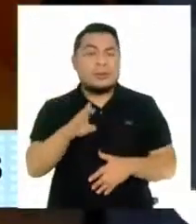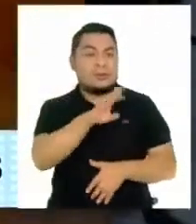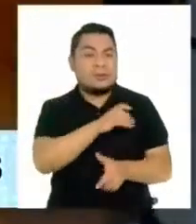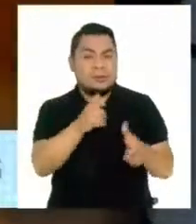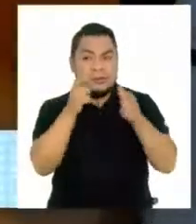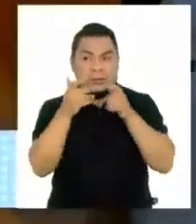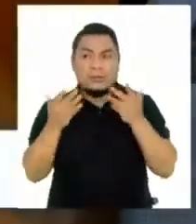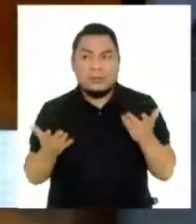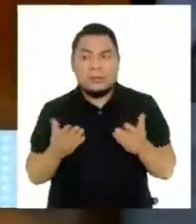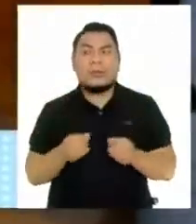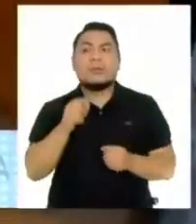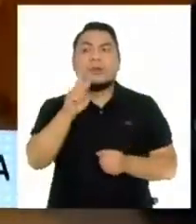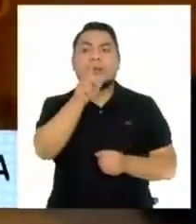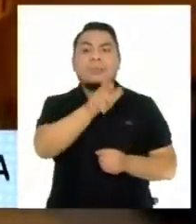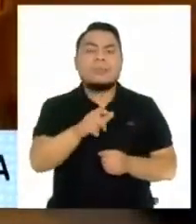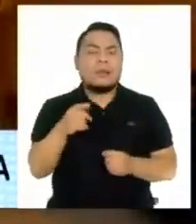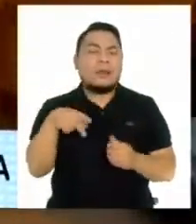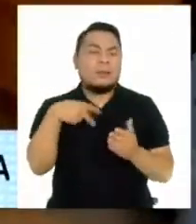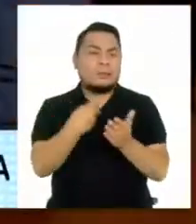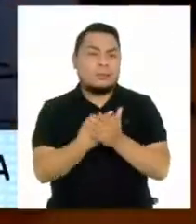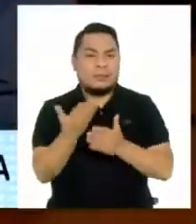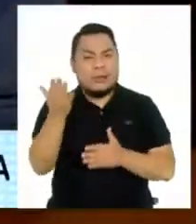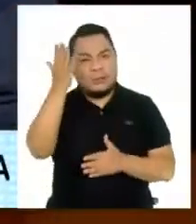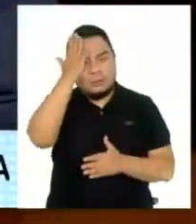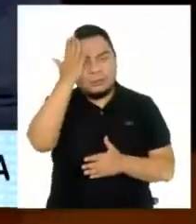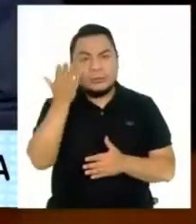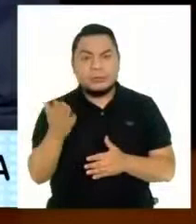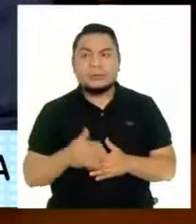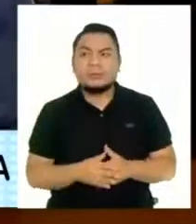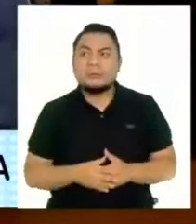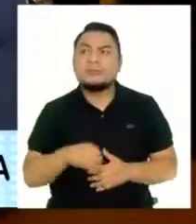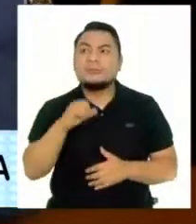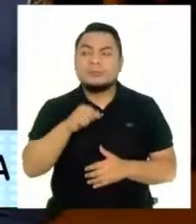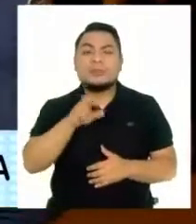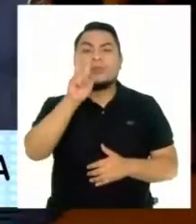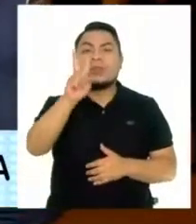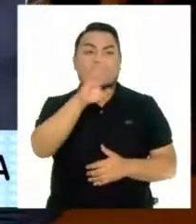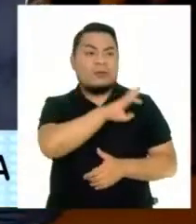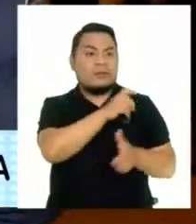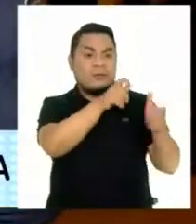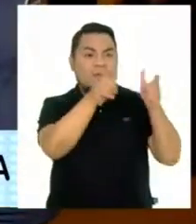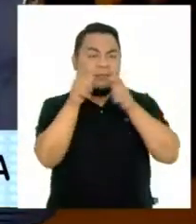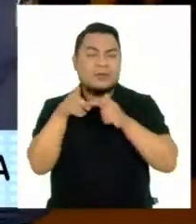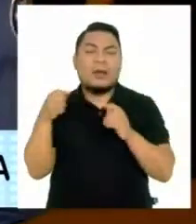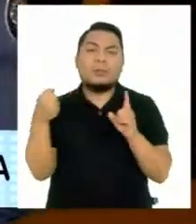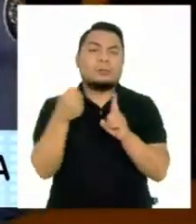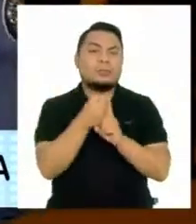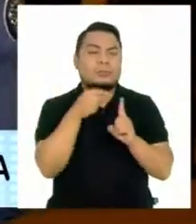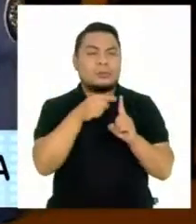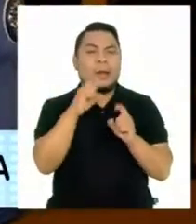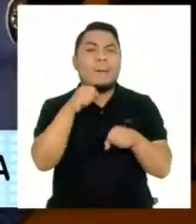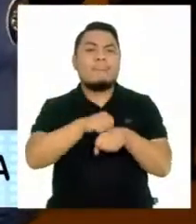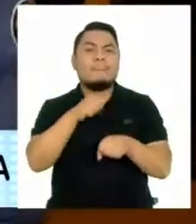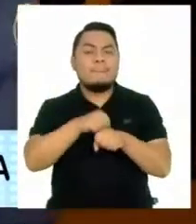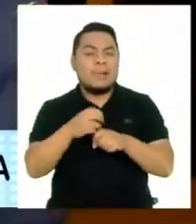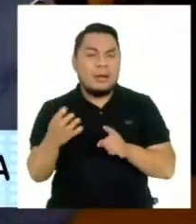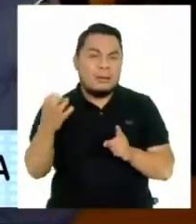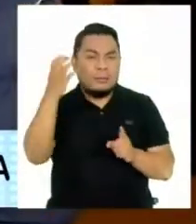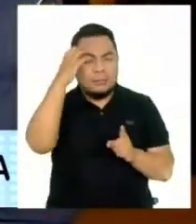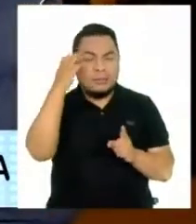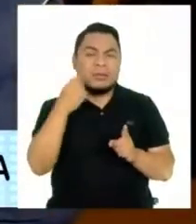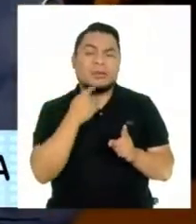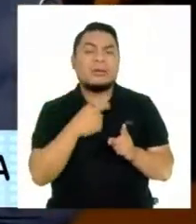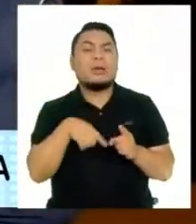pues dos resultaron heridos. Efectivamente tenemos dos fiscalizadores heridos, uno por una piedra en el